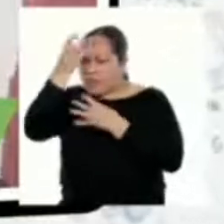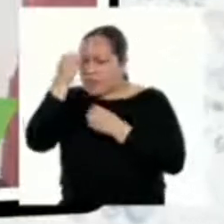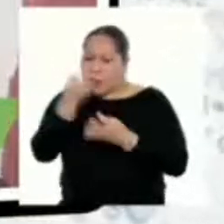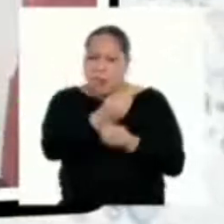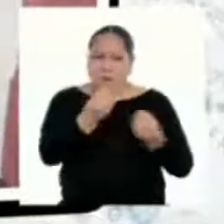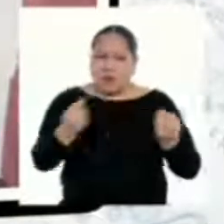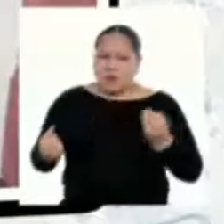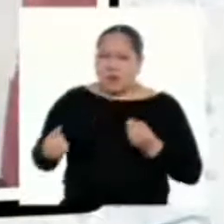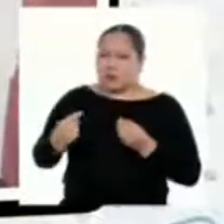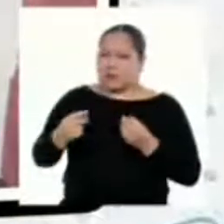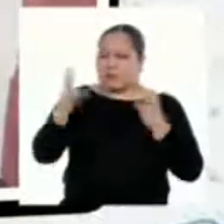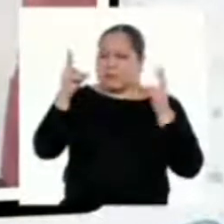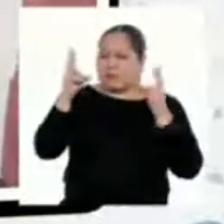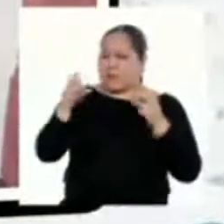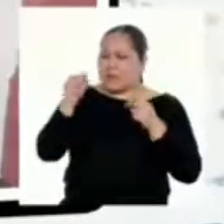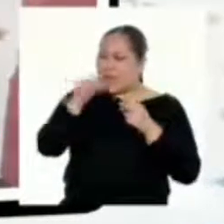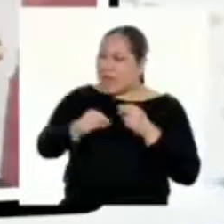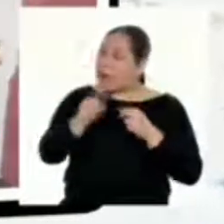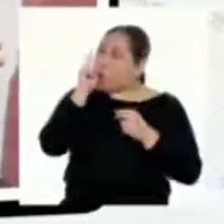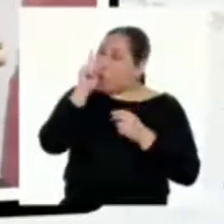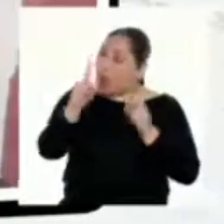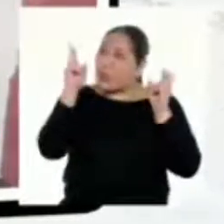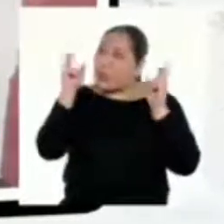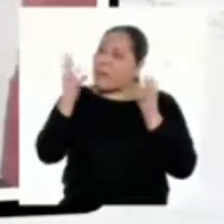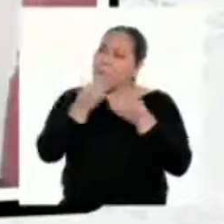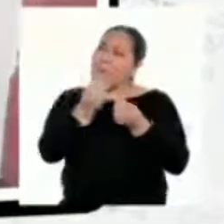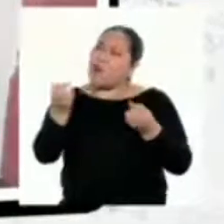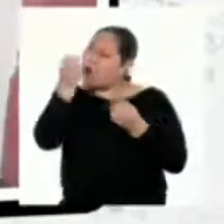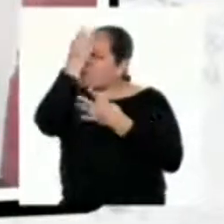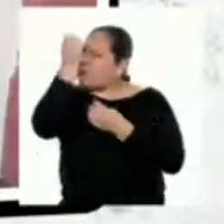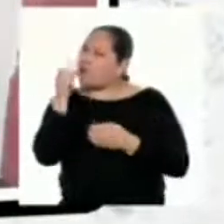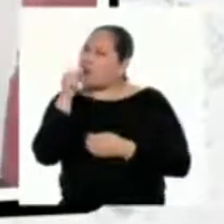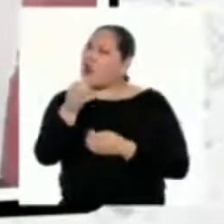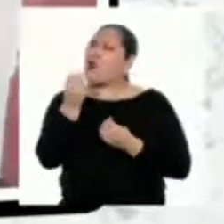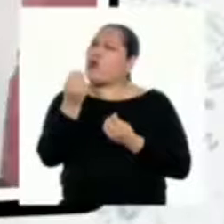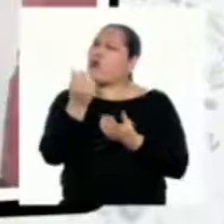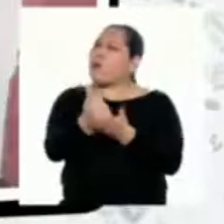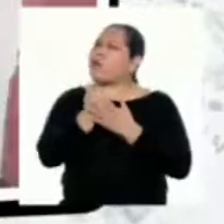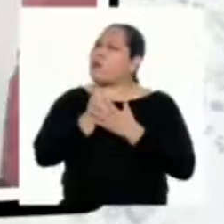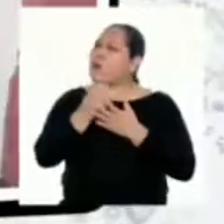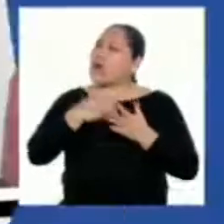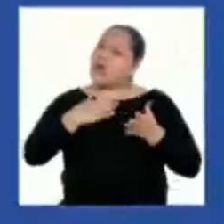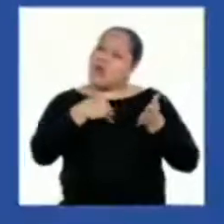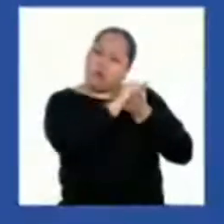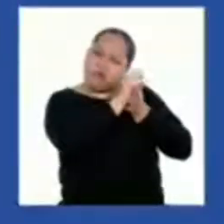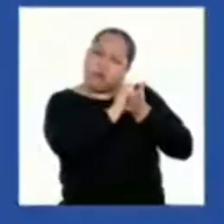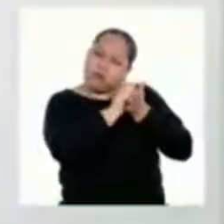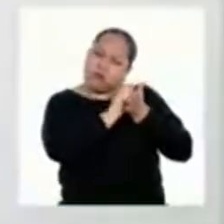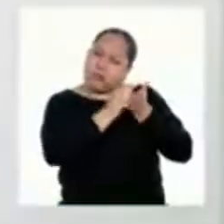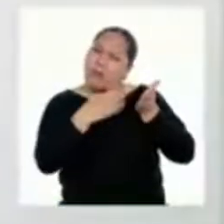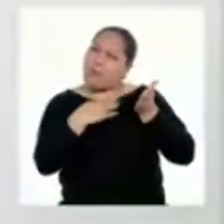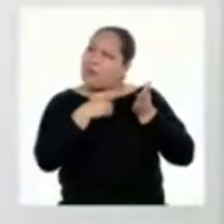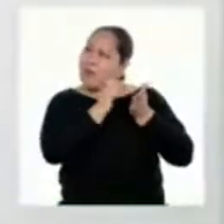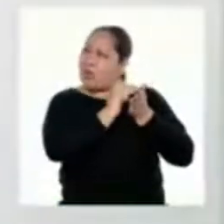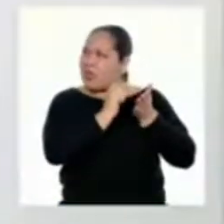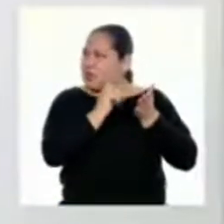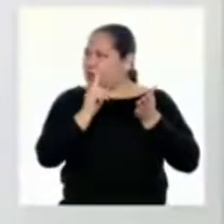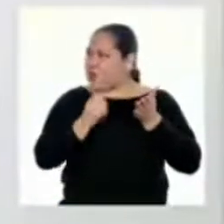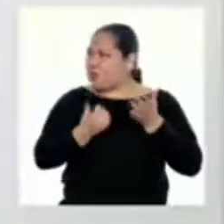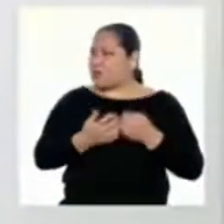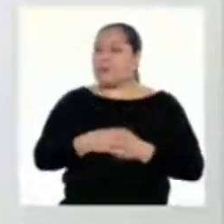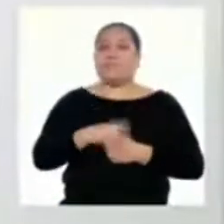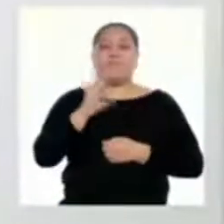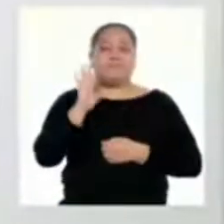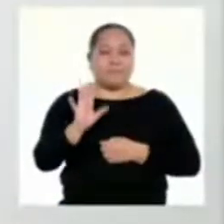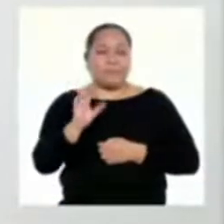tema? ¿Cómo ayuda eso en la producción de nuestro texto final? Verás Arlet es importante